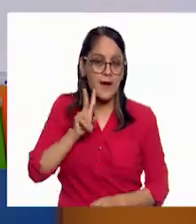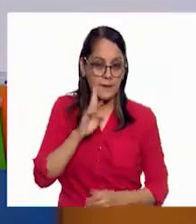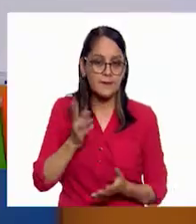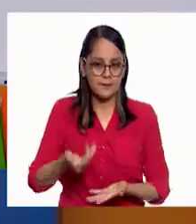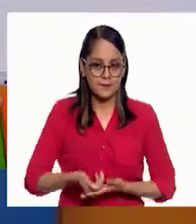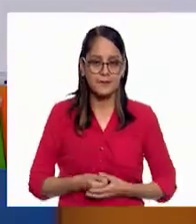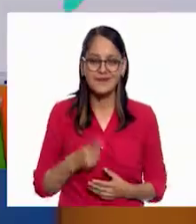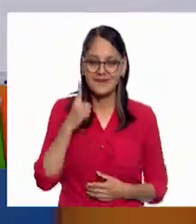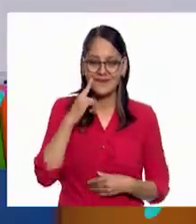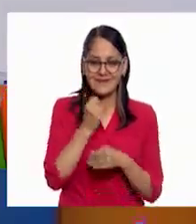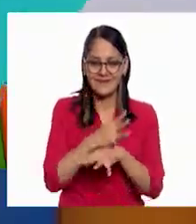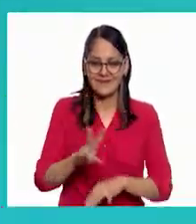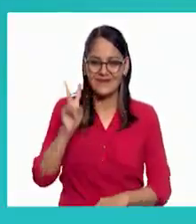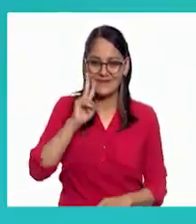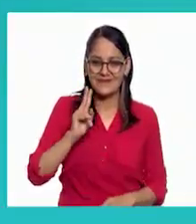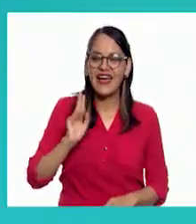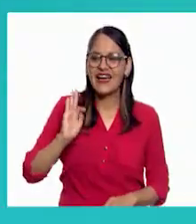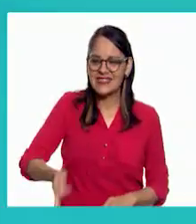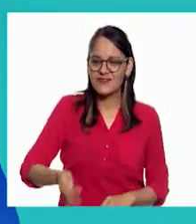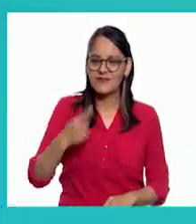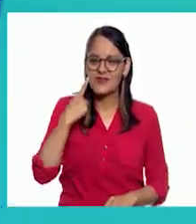ok, acepto el reto, vamos a ver.